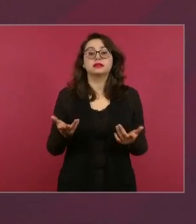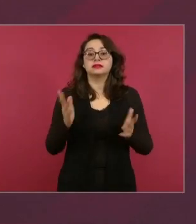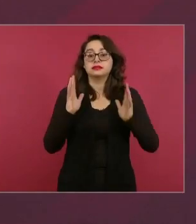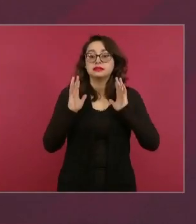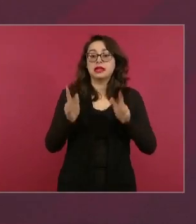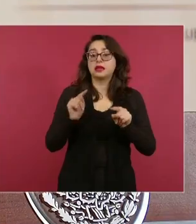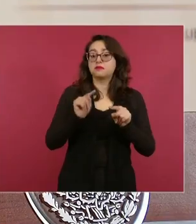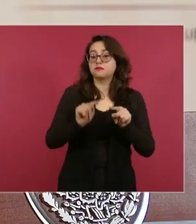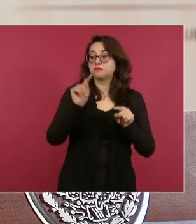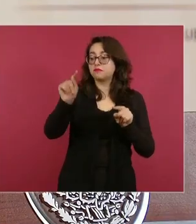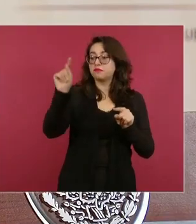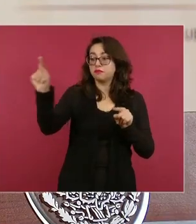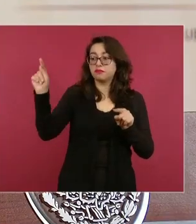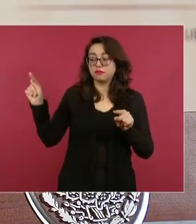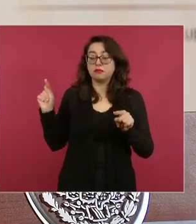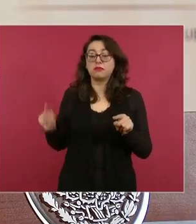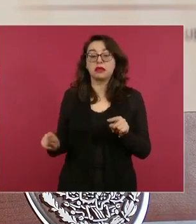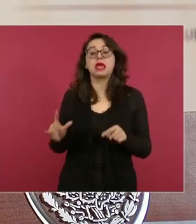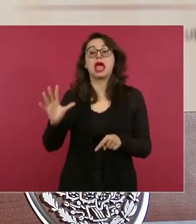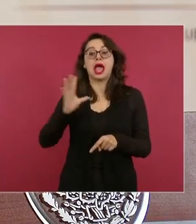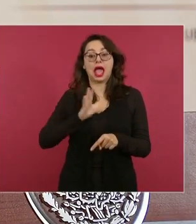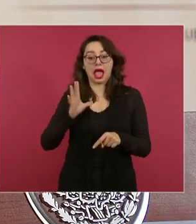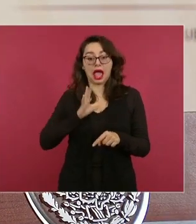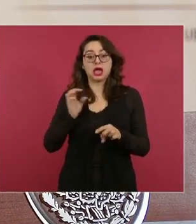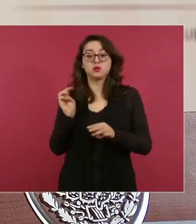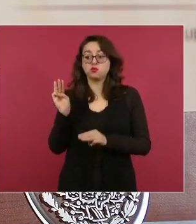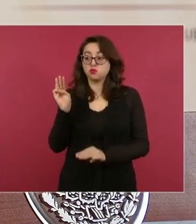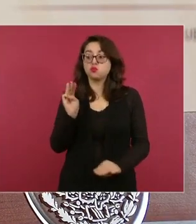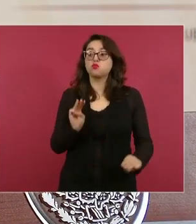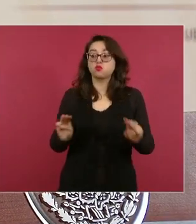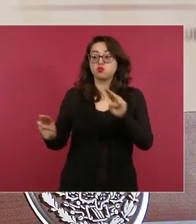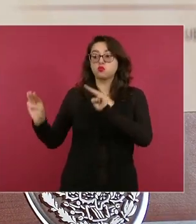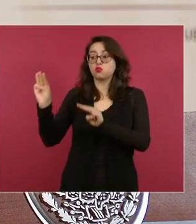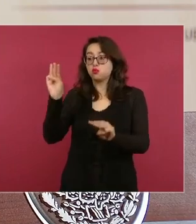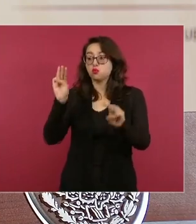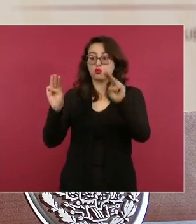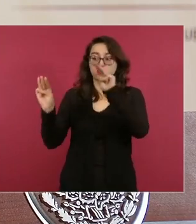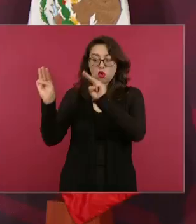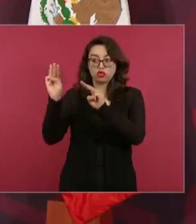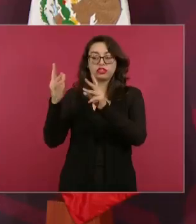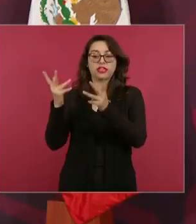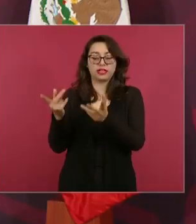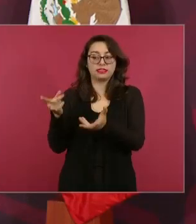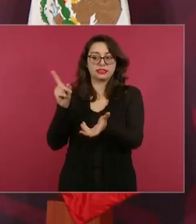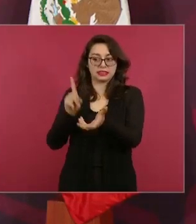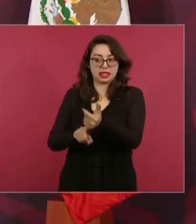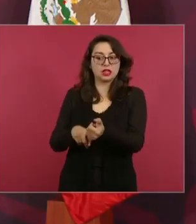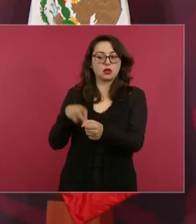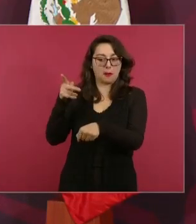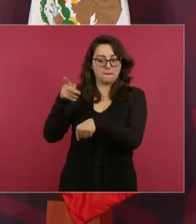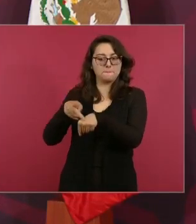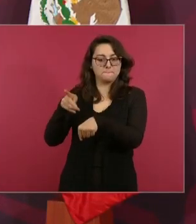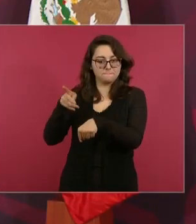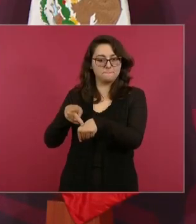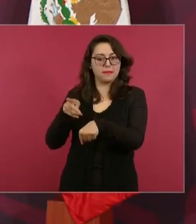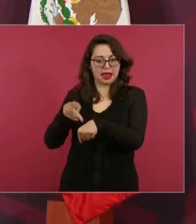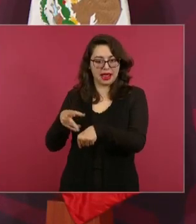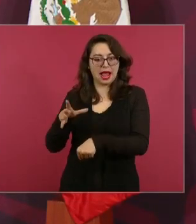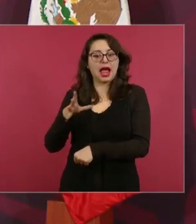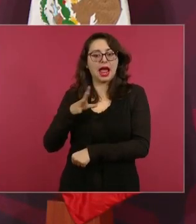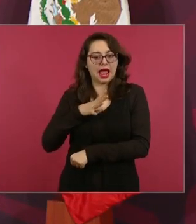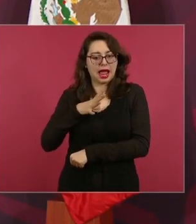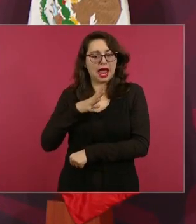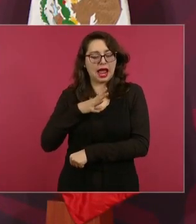hay cerros en Tabasco está el cerro famoso antiguo del Tortuguero